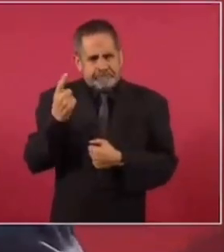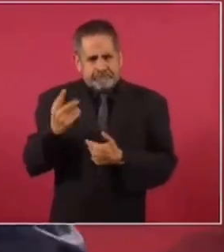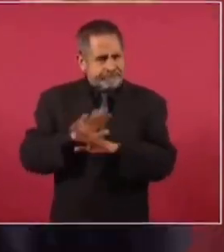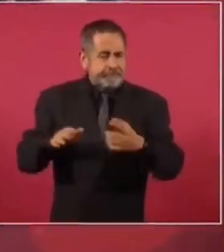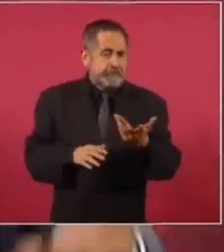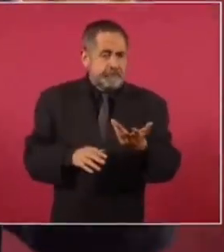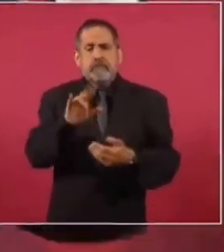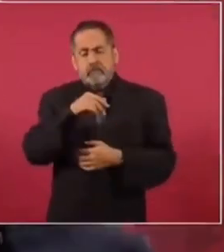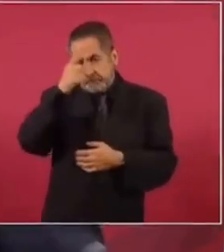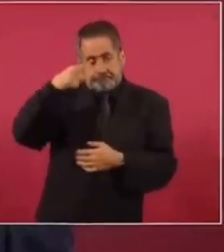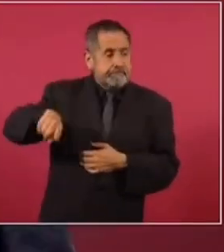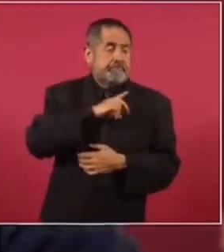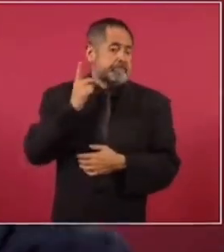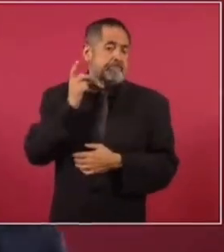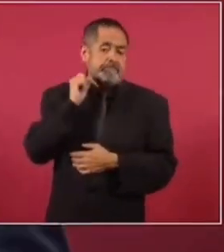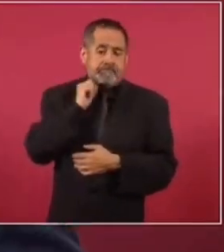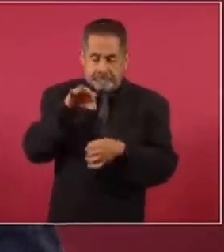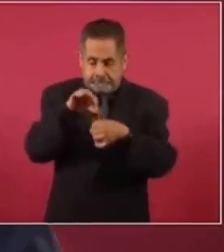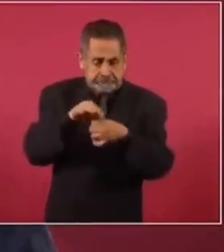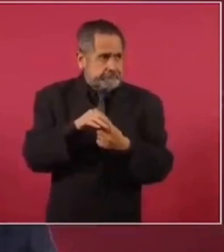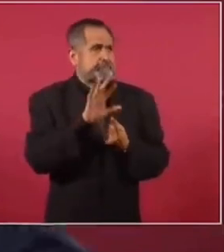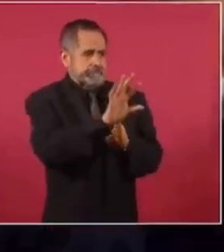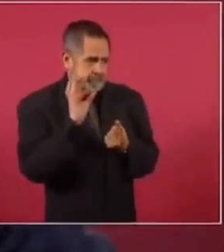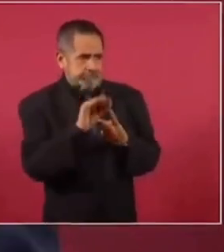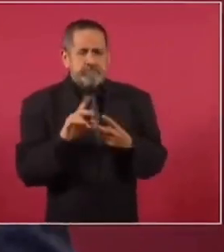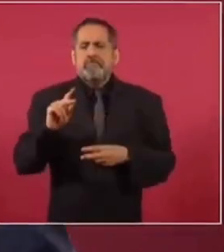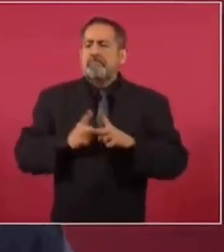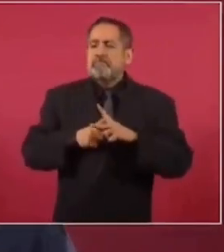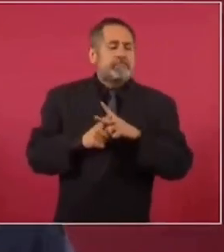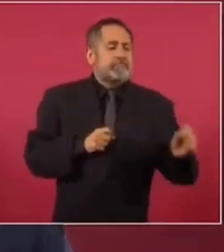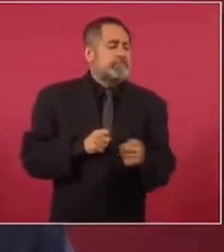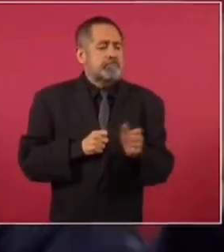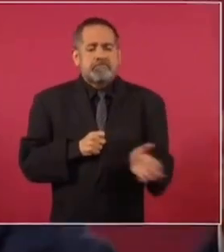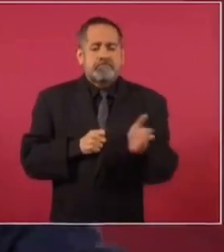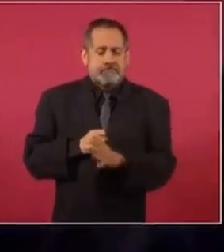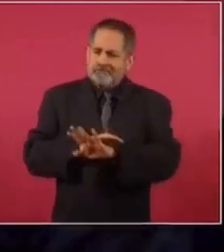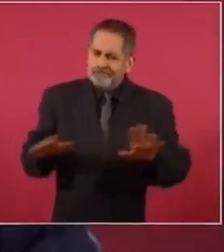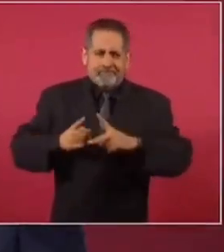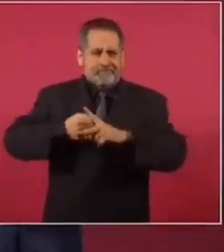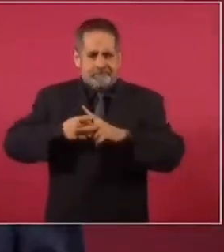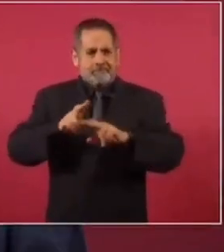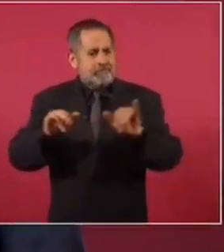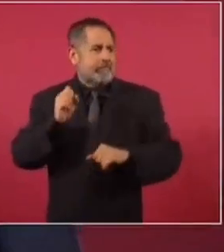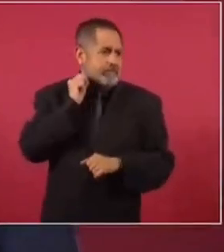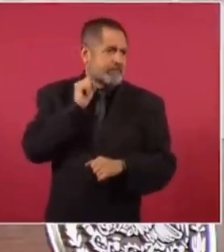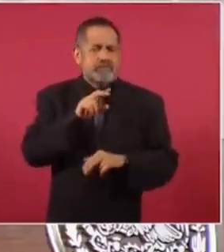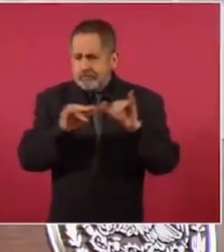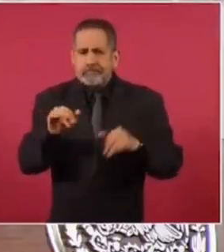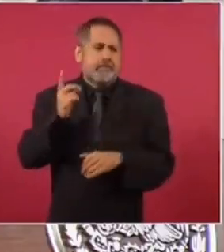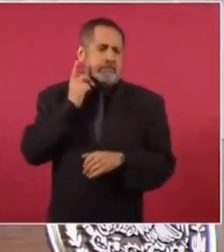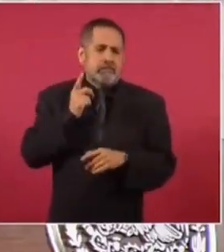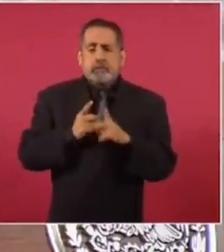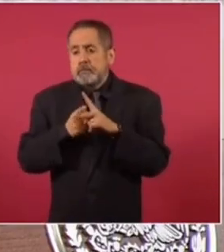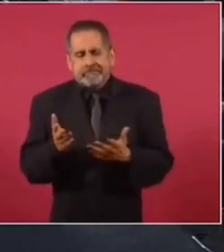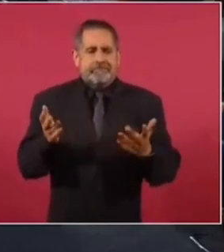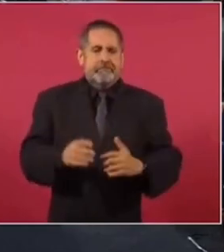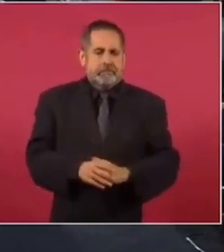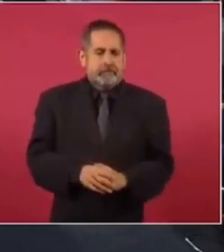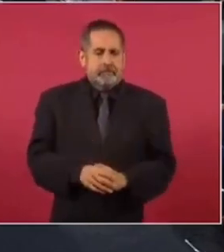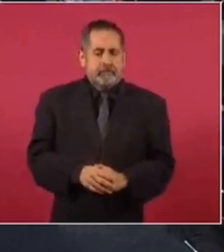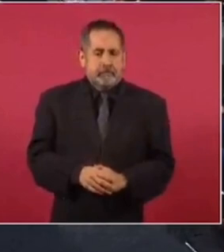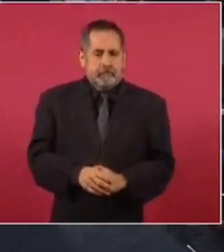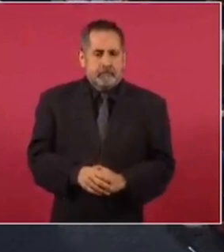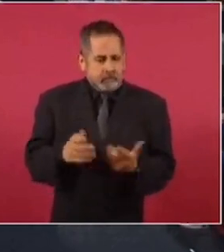que los diputados y los senadores sean electos y que no haya ni diputados ni senadores plurinominales?